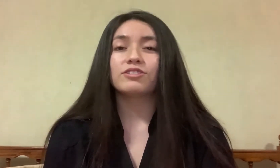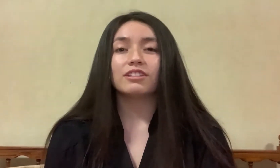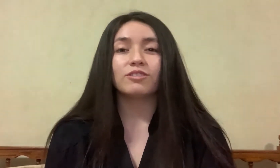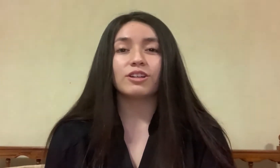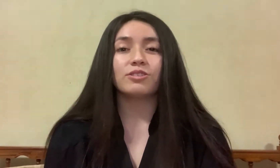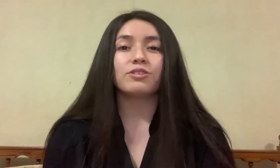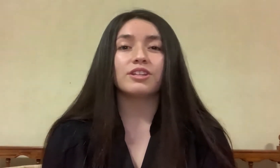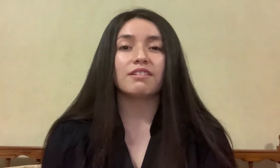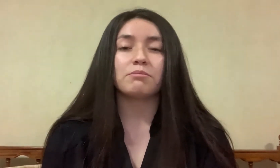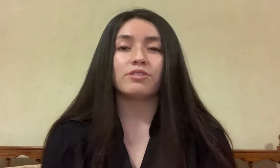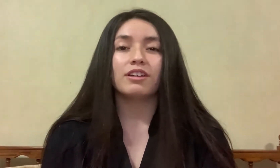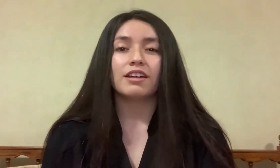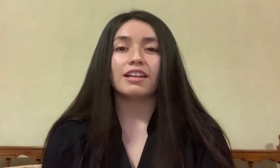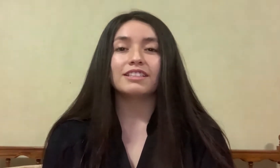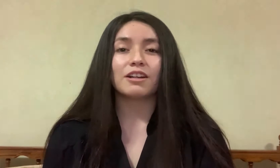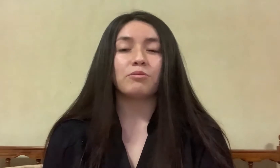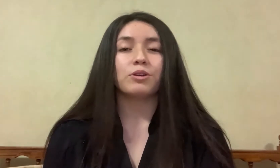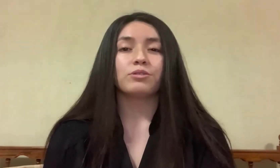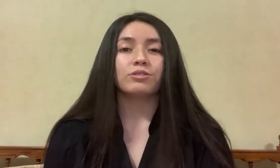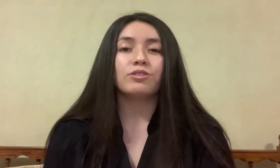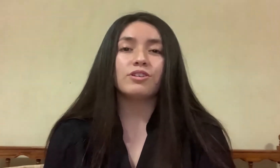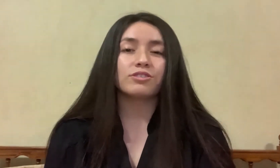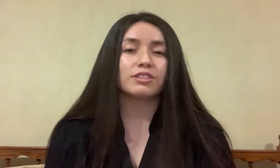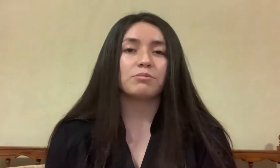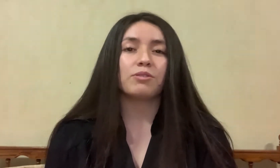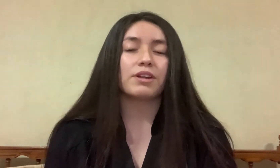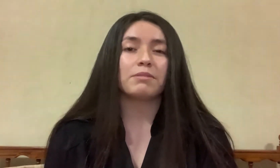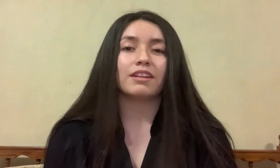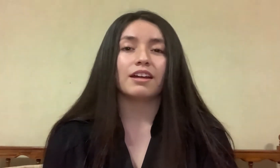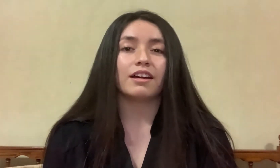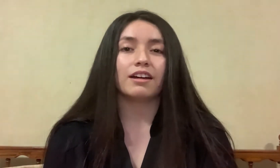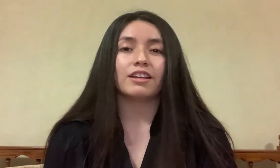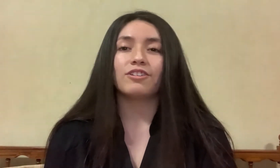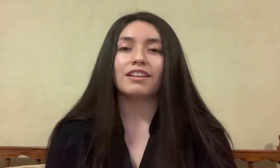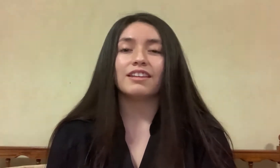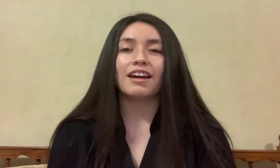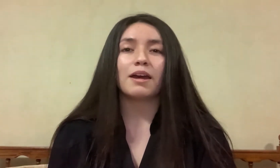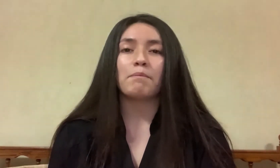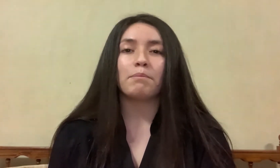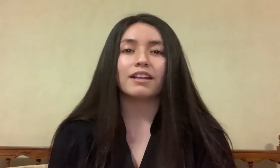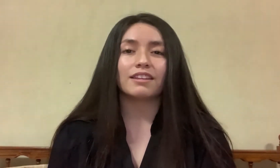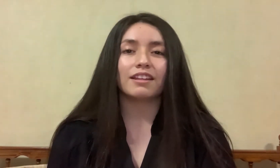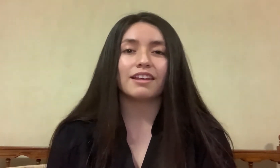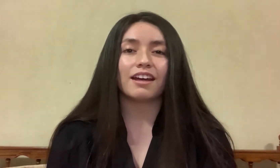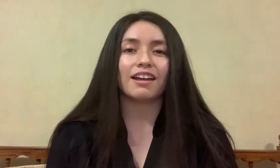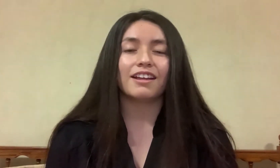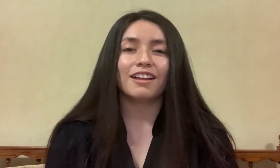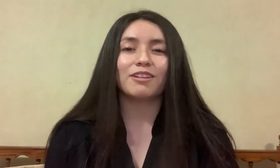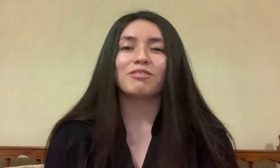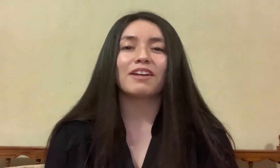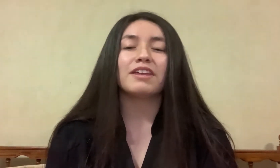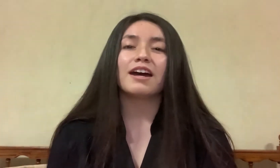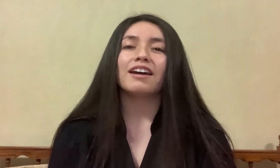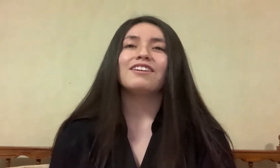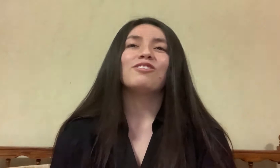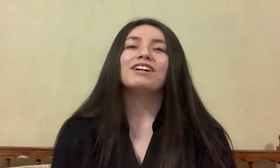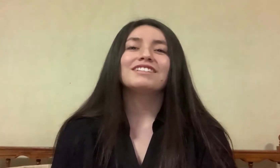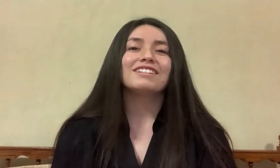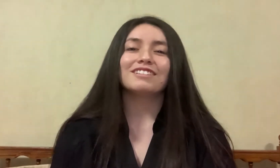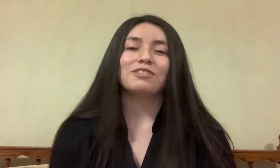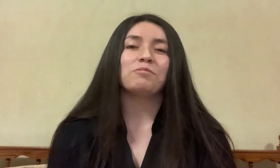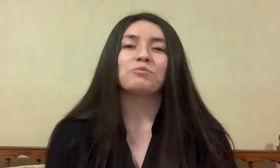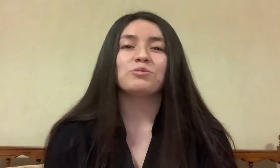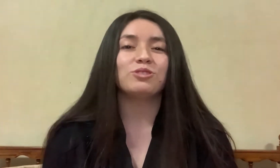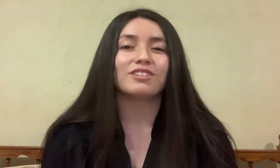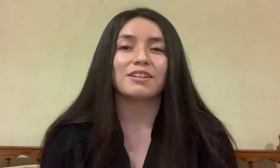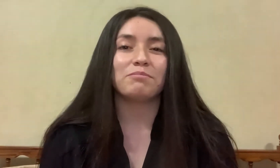porque yo siento que todos nos llevamos ese recuerdo. Todos conocimos alguna amistad acá, que hoy en día es parte ya de nuestra vida y lo va a